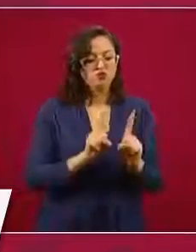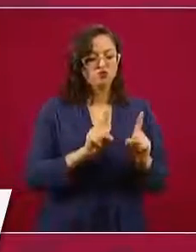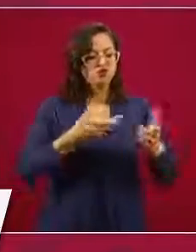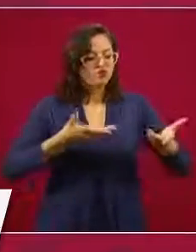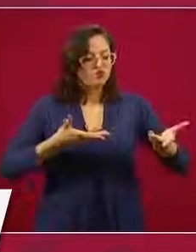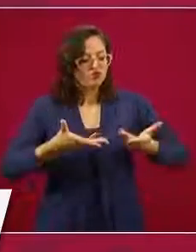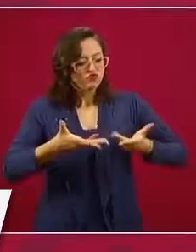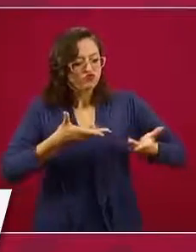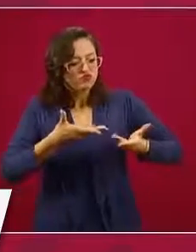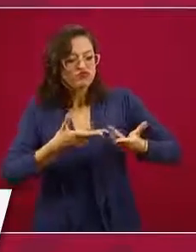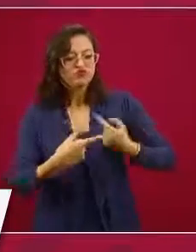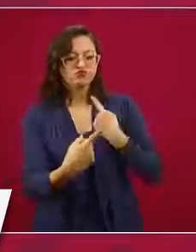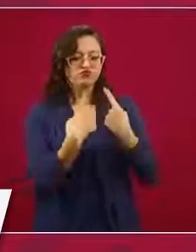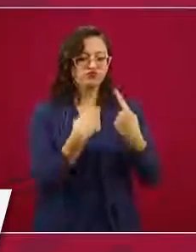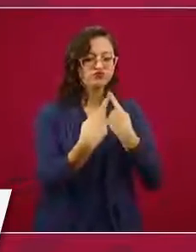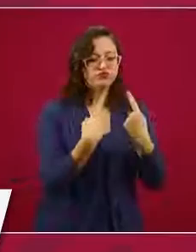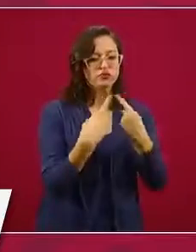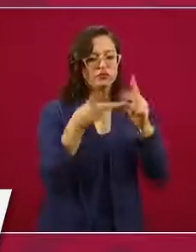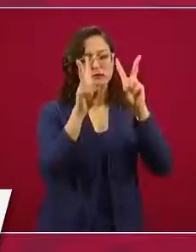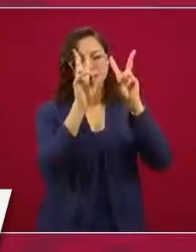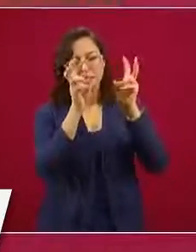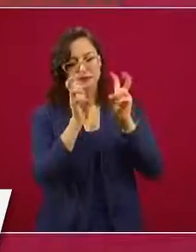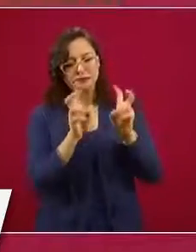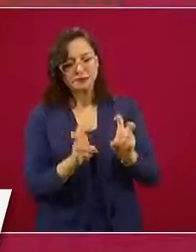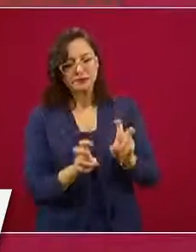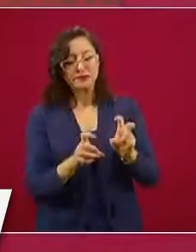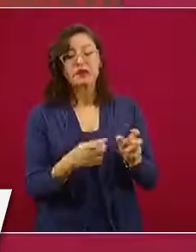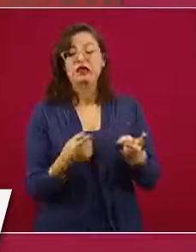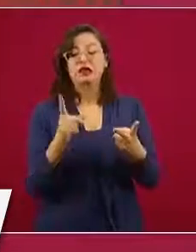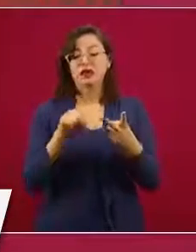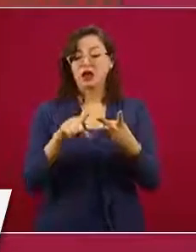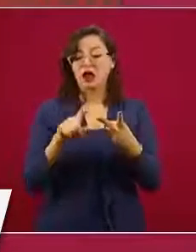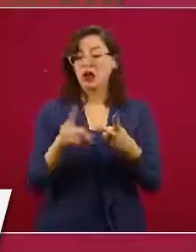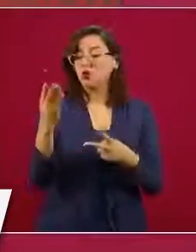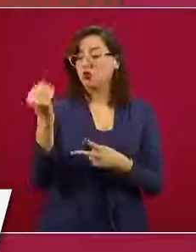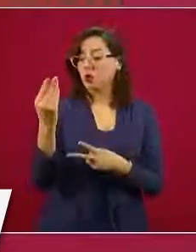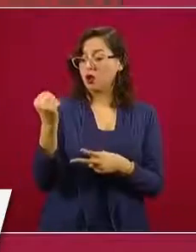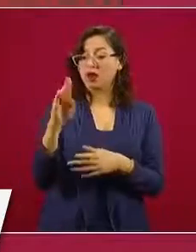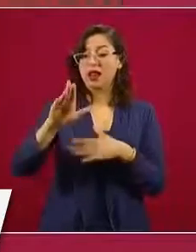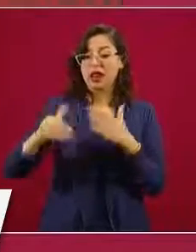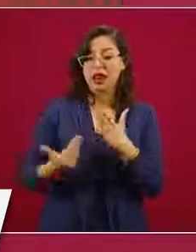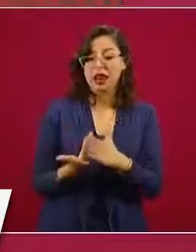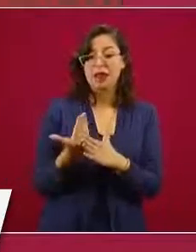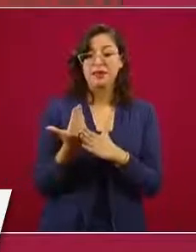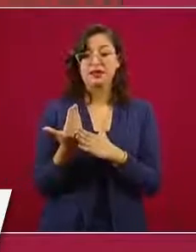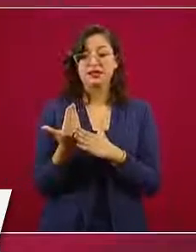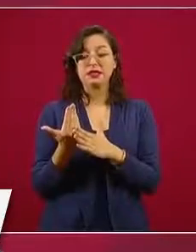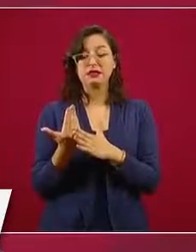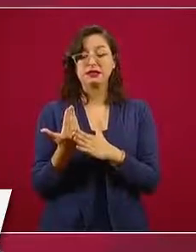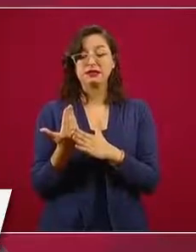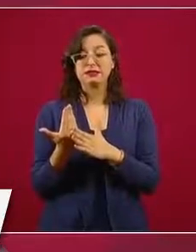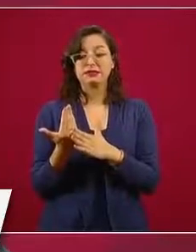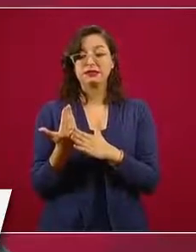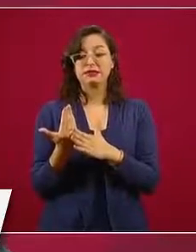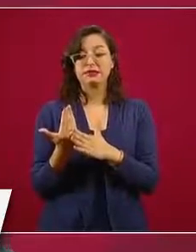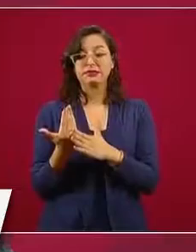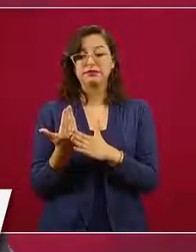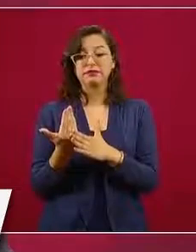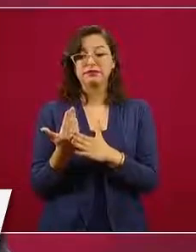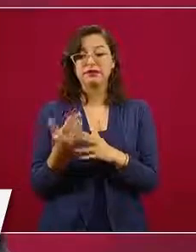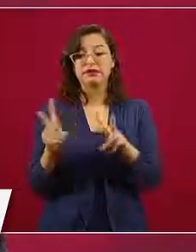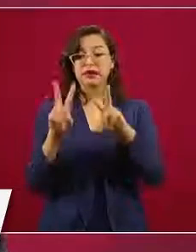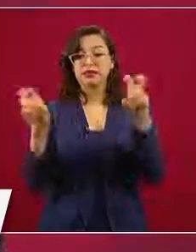conversaciones sobre varios temas y el día 9 por la mañana lo que tiene que ver con la agenda